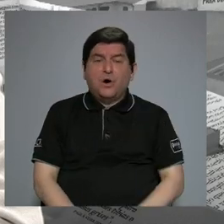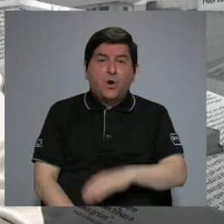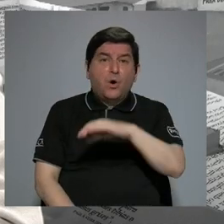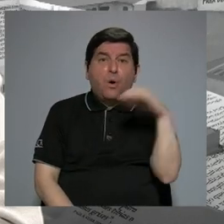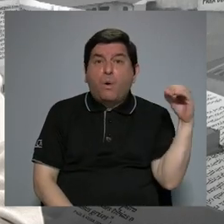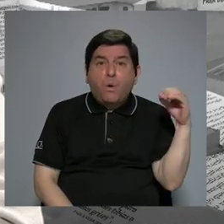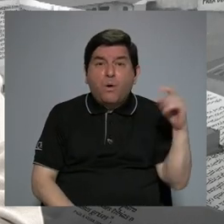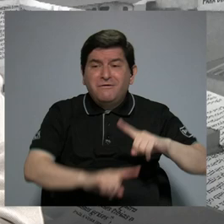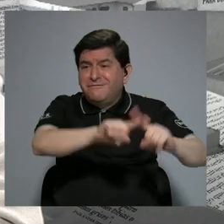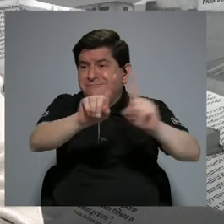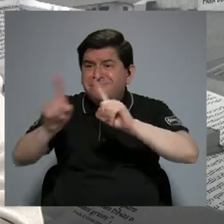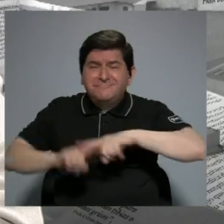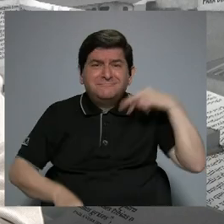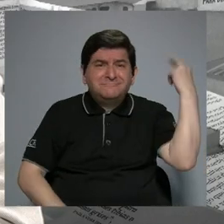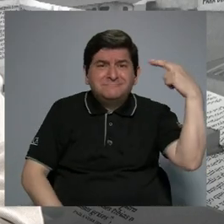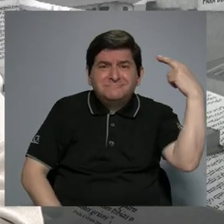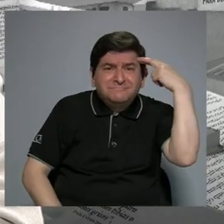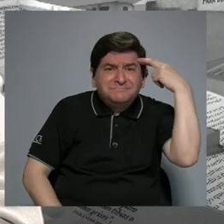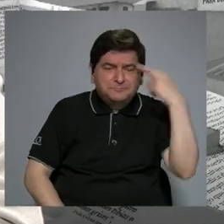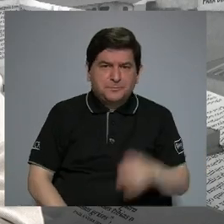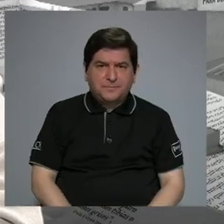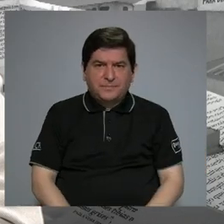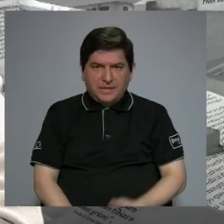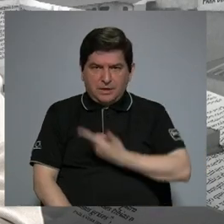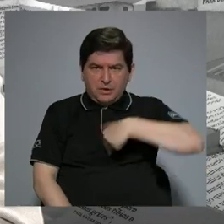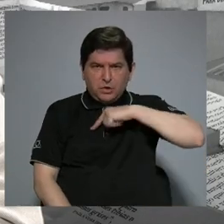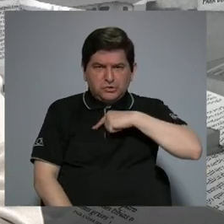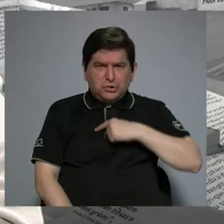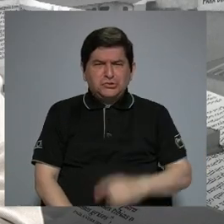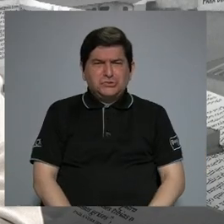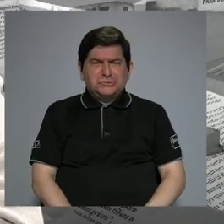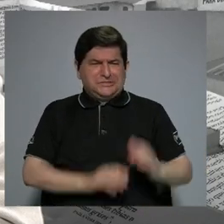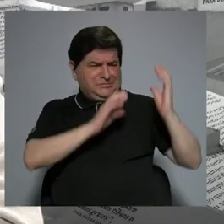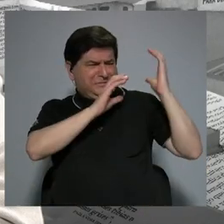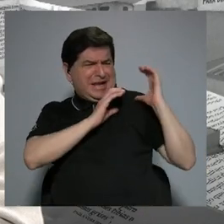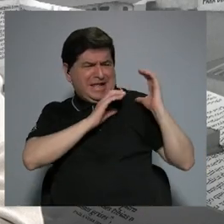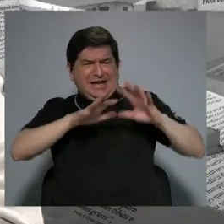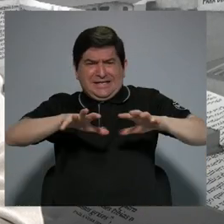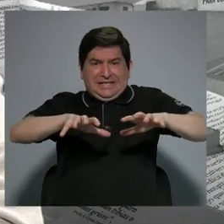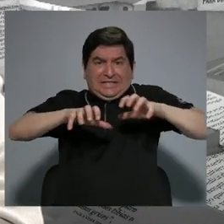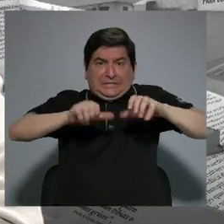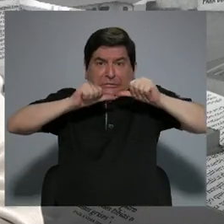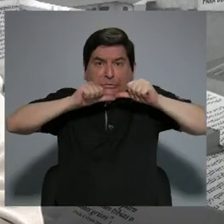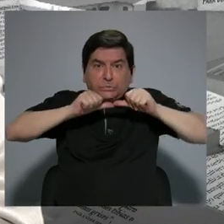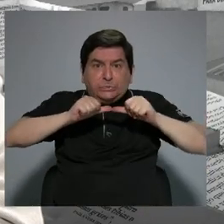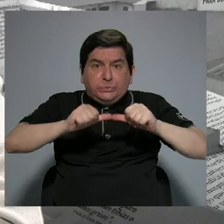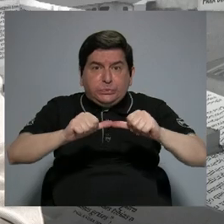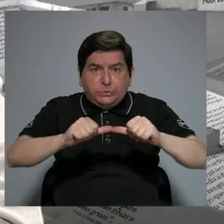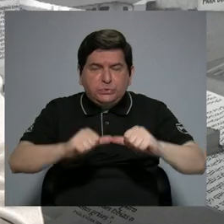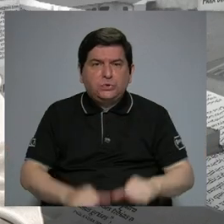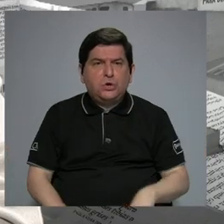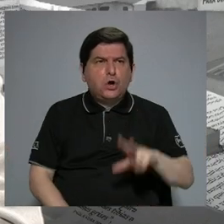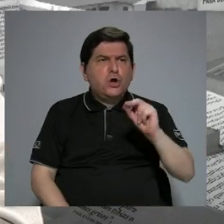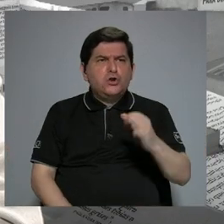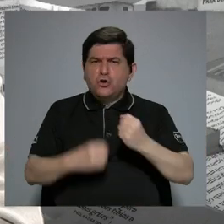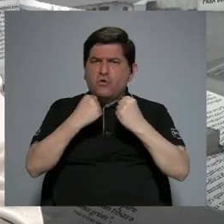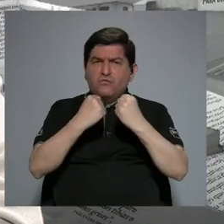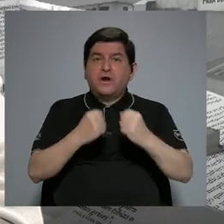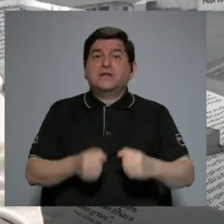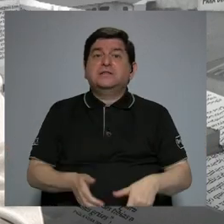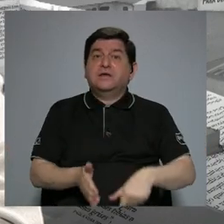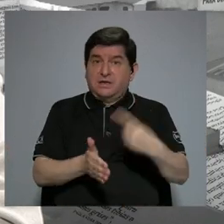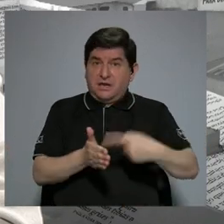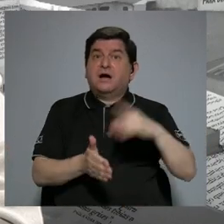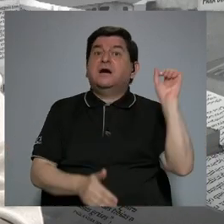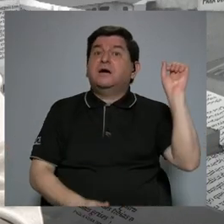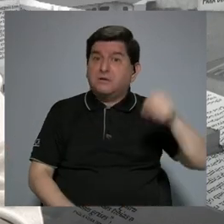muchas razones. Entonces, vivimos sometidos a cargas de estrés constantes, no necesariamente muy intensas, aunque alguna gente